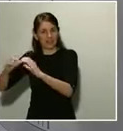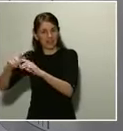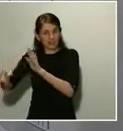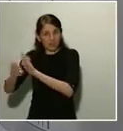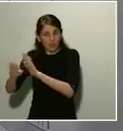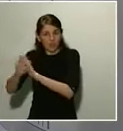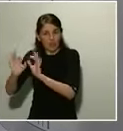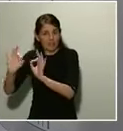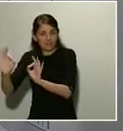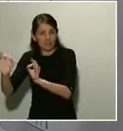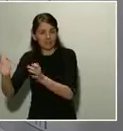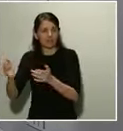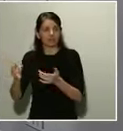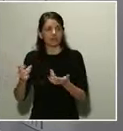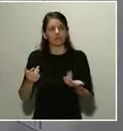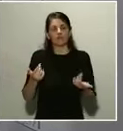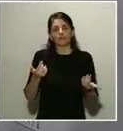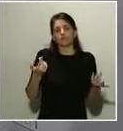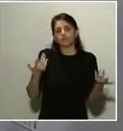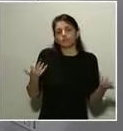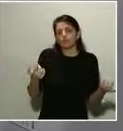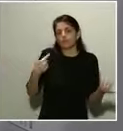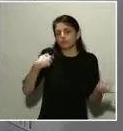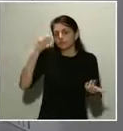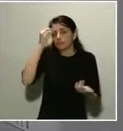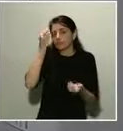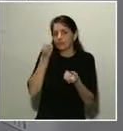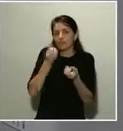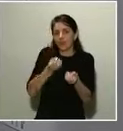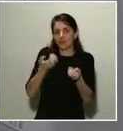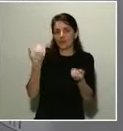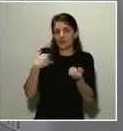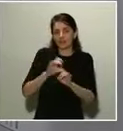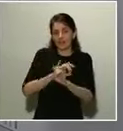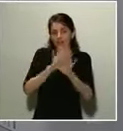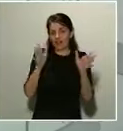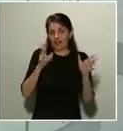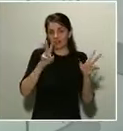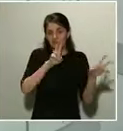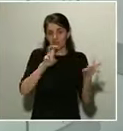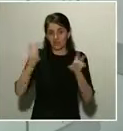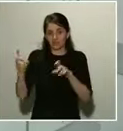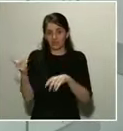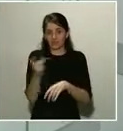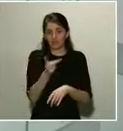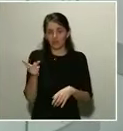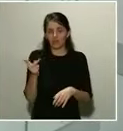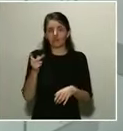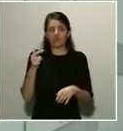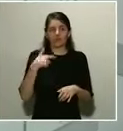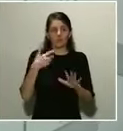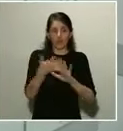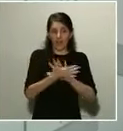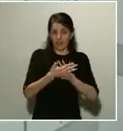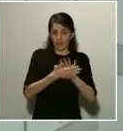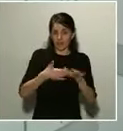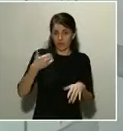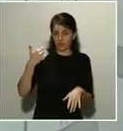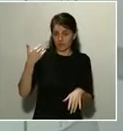todo ello, creo que con claridad. He hablado de la restricción en